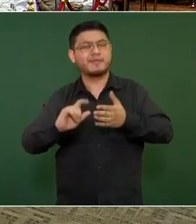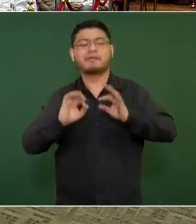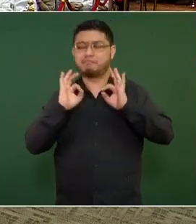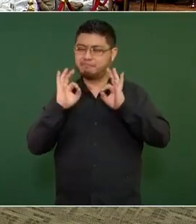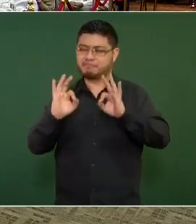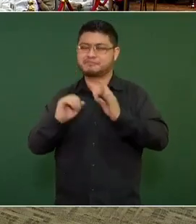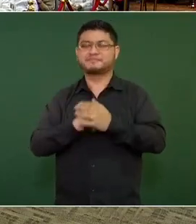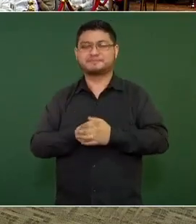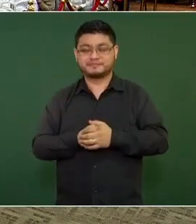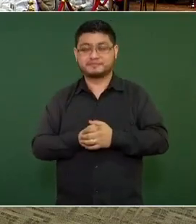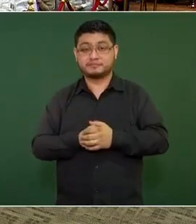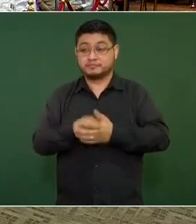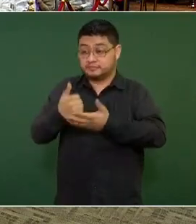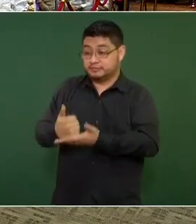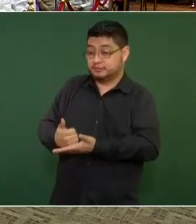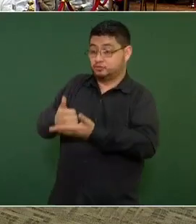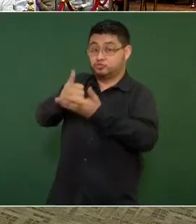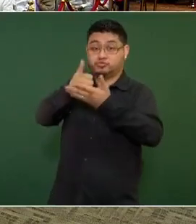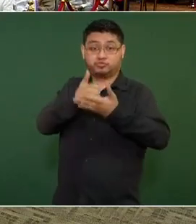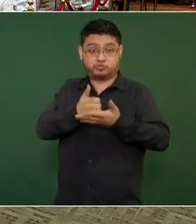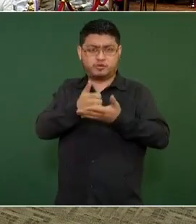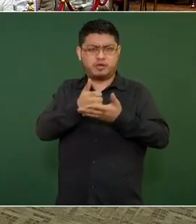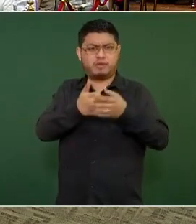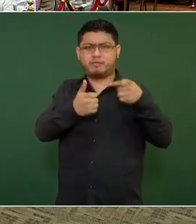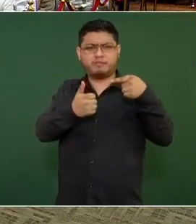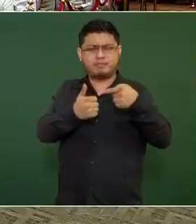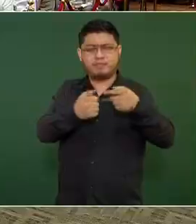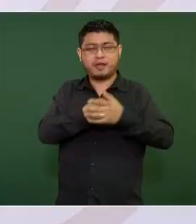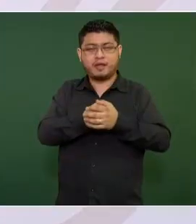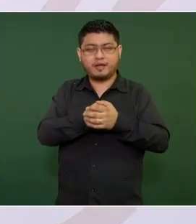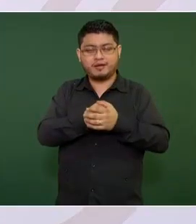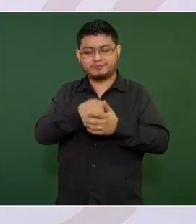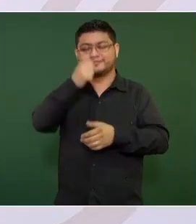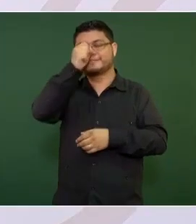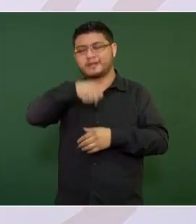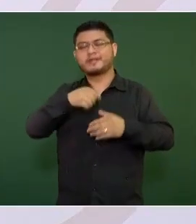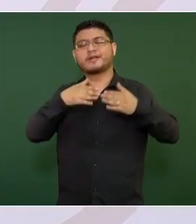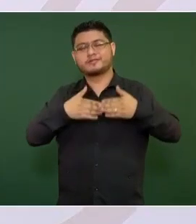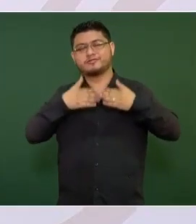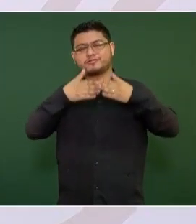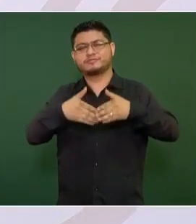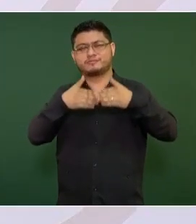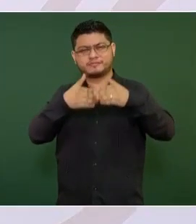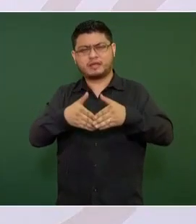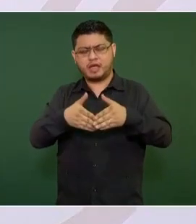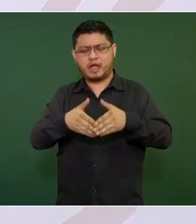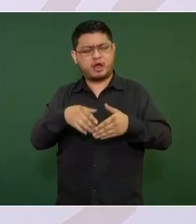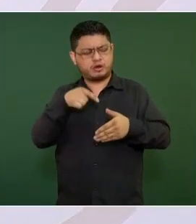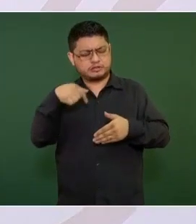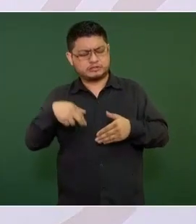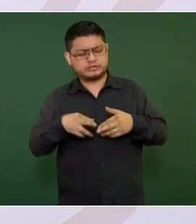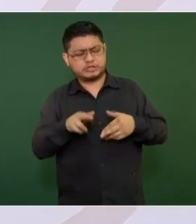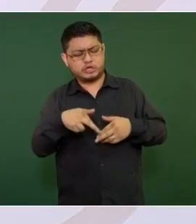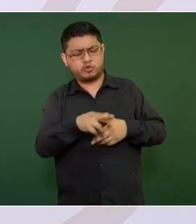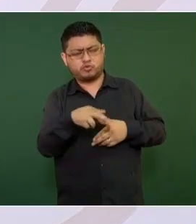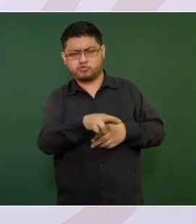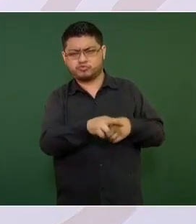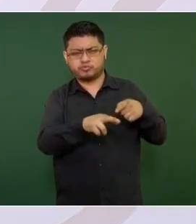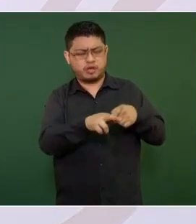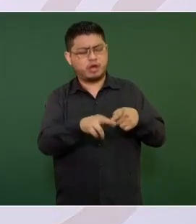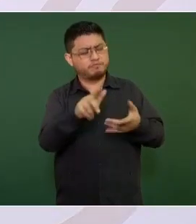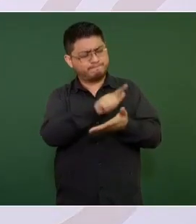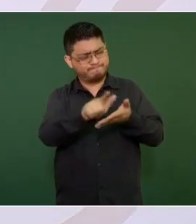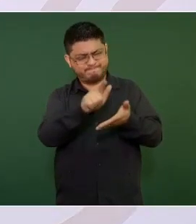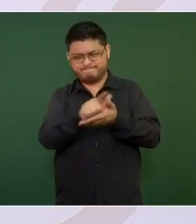Nos ayudan también los de la Secretaría de Marina en el desasolve de ríos, nos